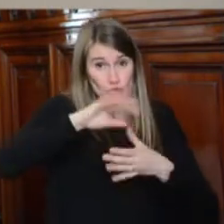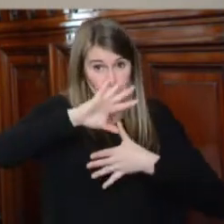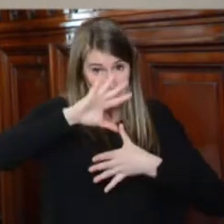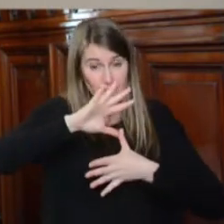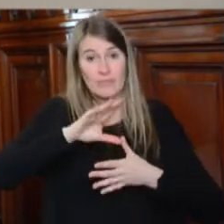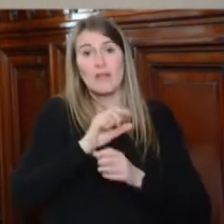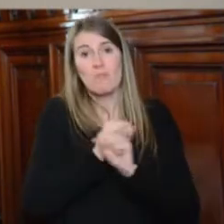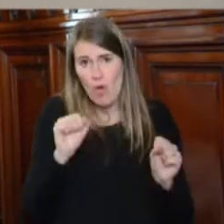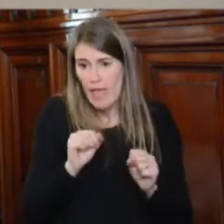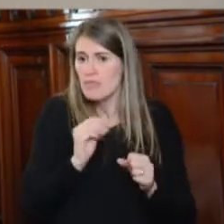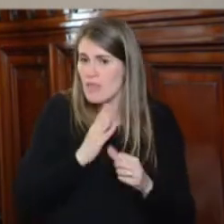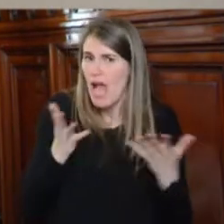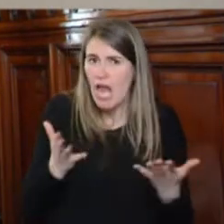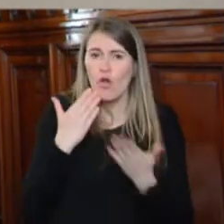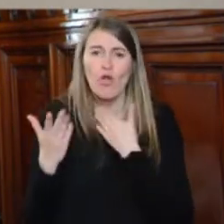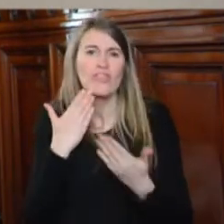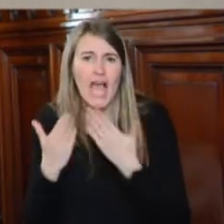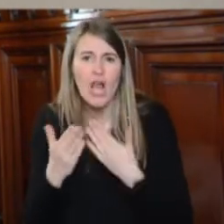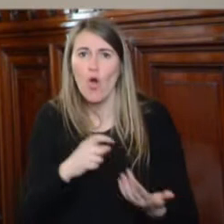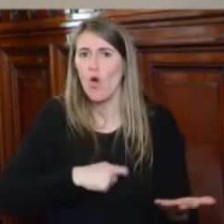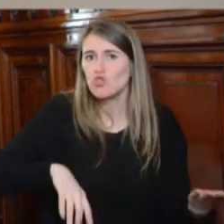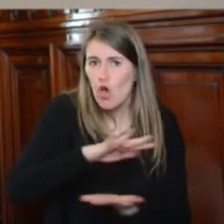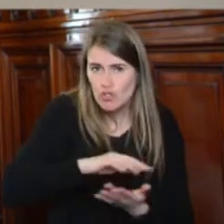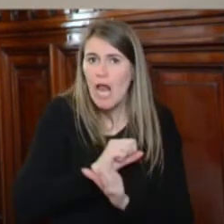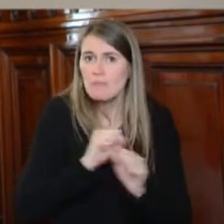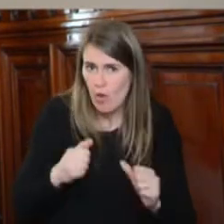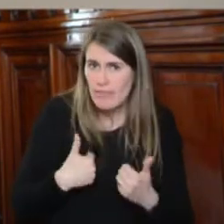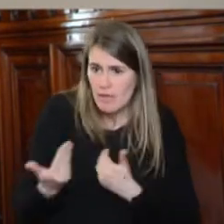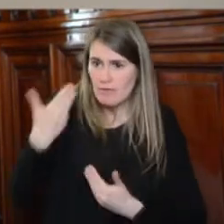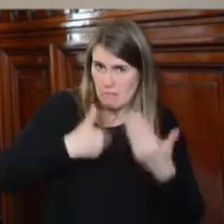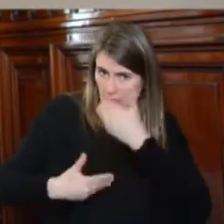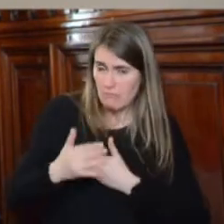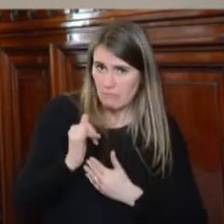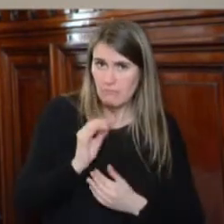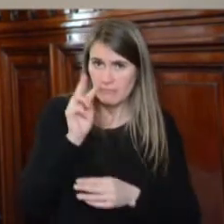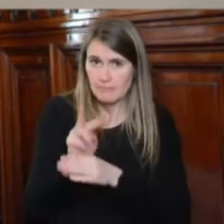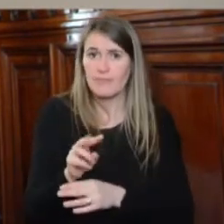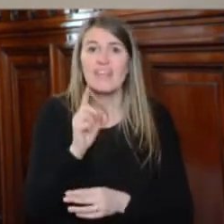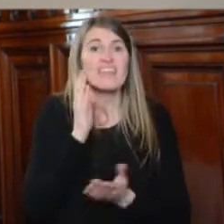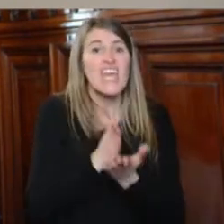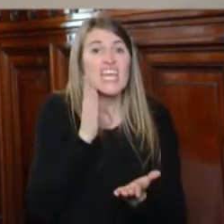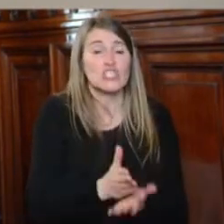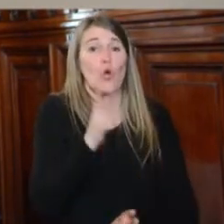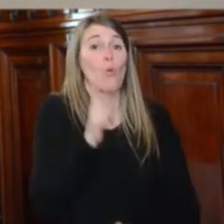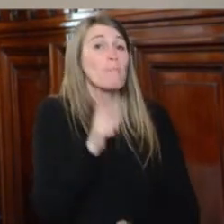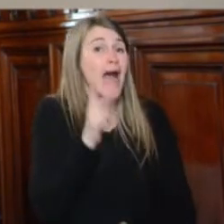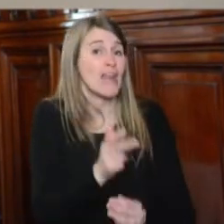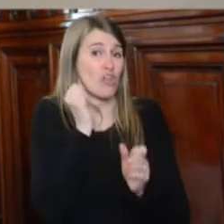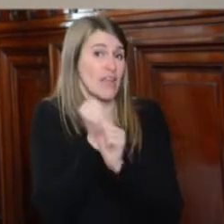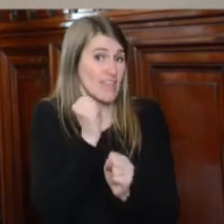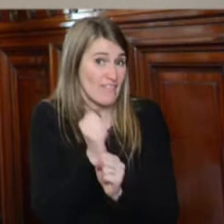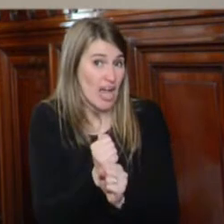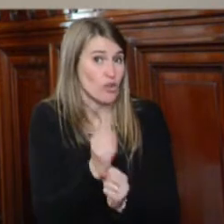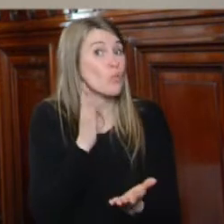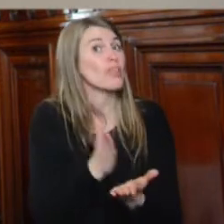también de tender puentes al diálogo social con la expectativa de que el derecho humano al trabajo que no solamente es un derecho